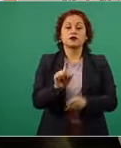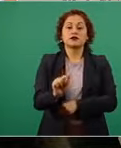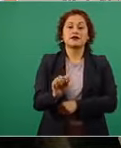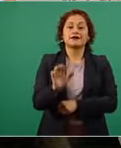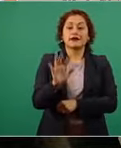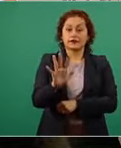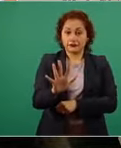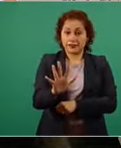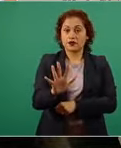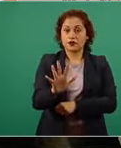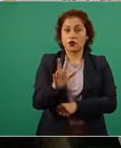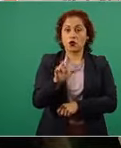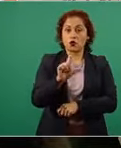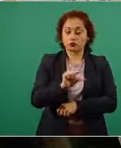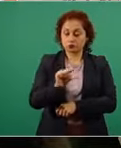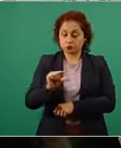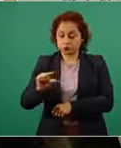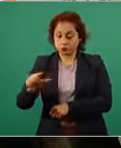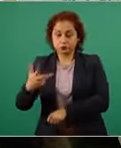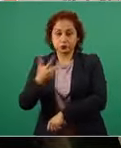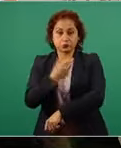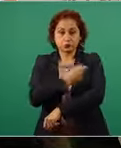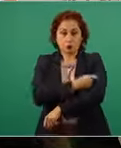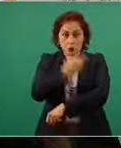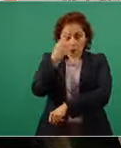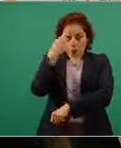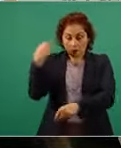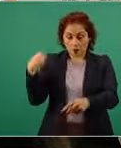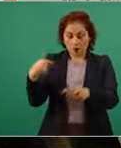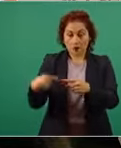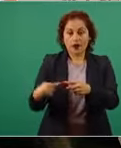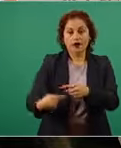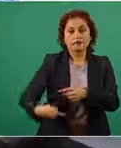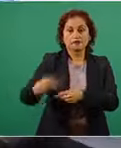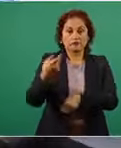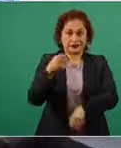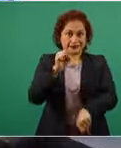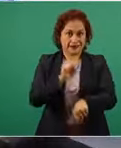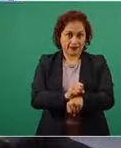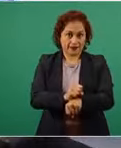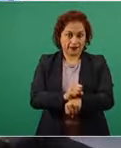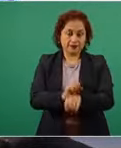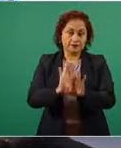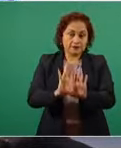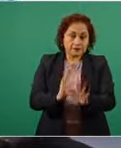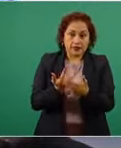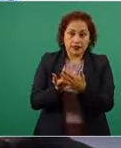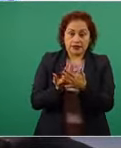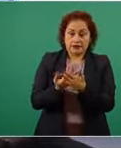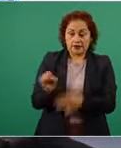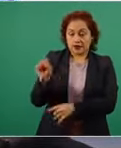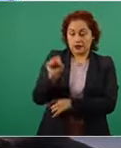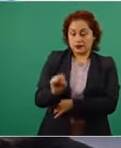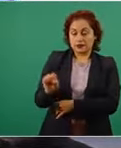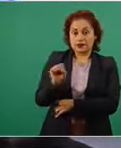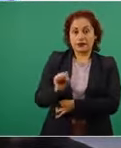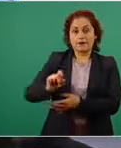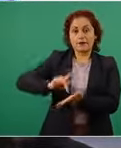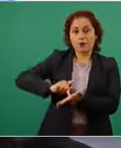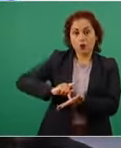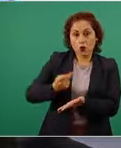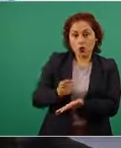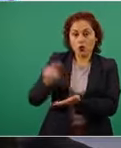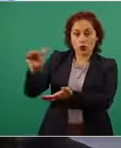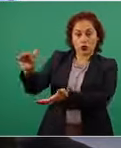para esta semana. Para el reporte que le estamos dando, esperamos para el día sábado una entrega de